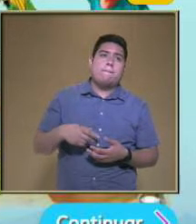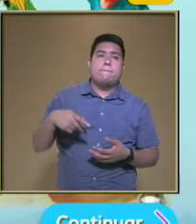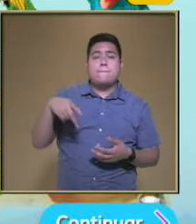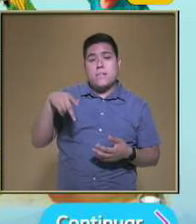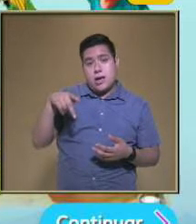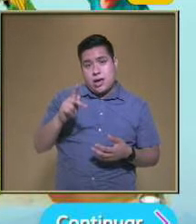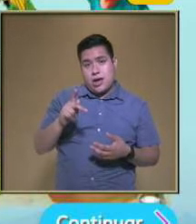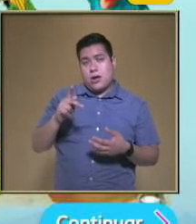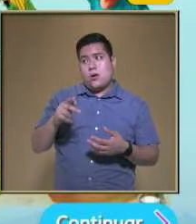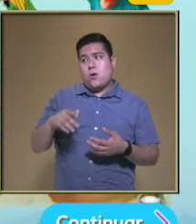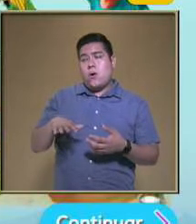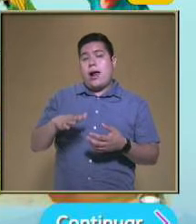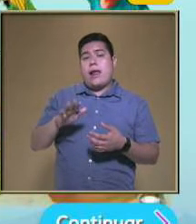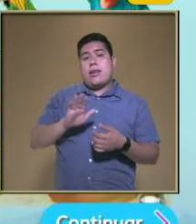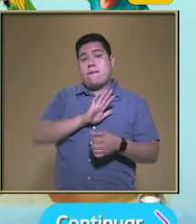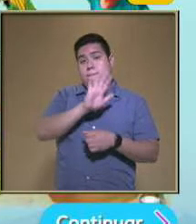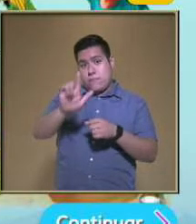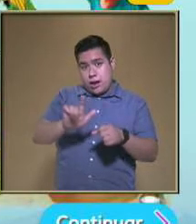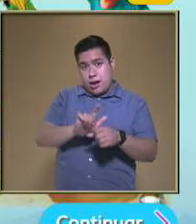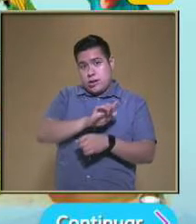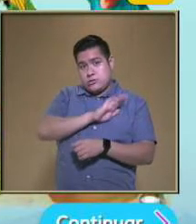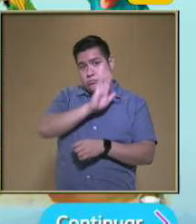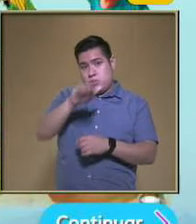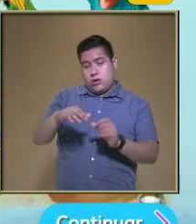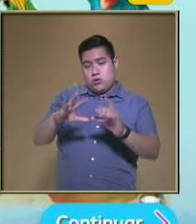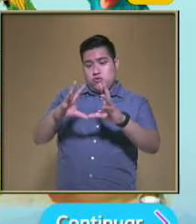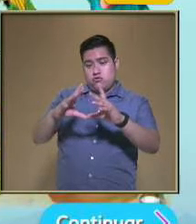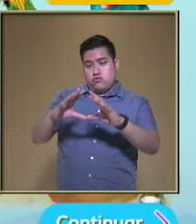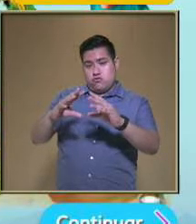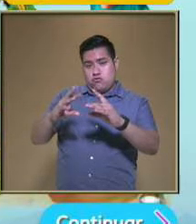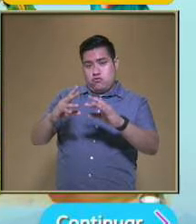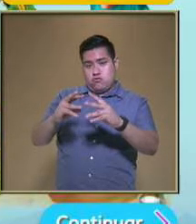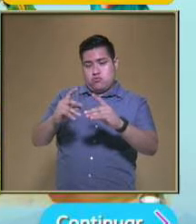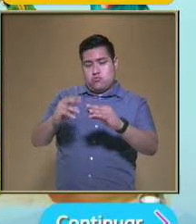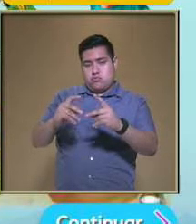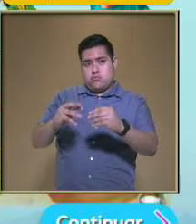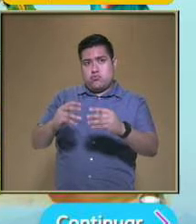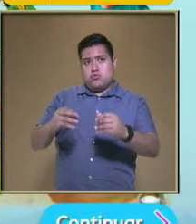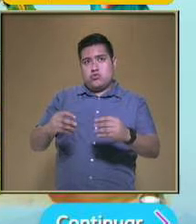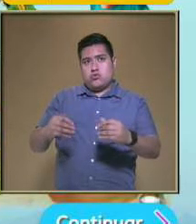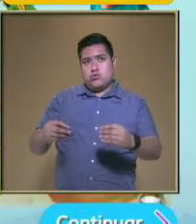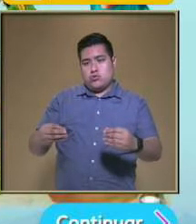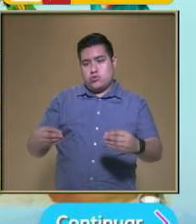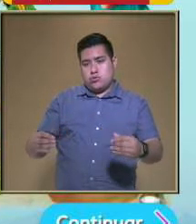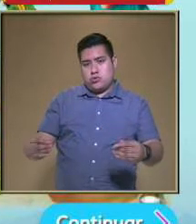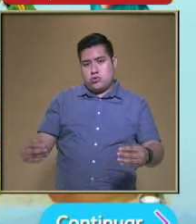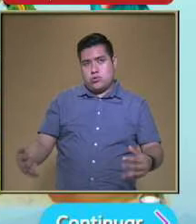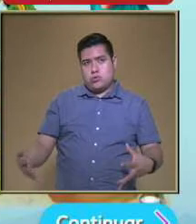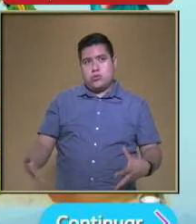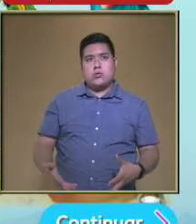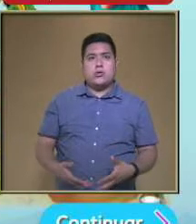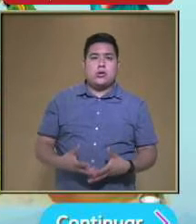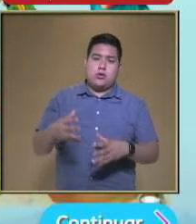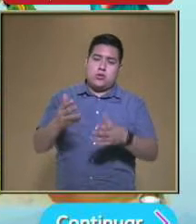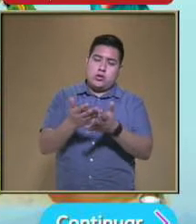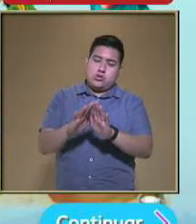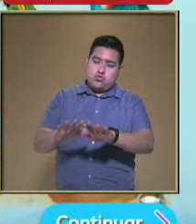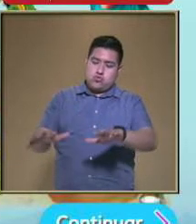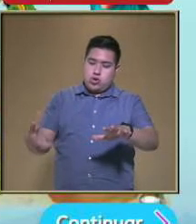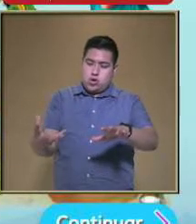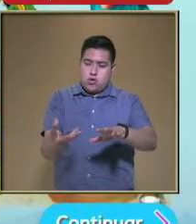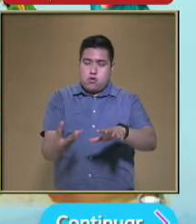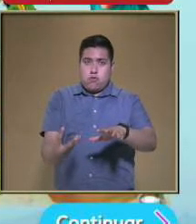dedican A descomponerlos A hacerlos Partes pequeñas A atomizarlos A todos estos animales Muertos Para que no se